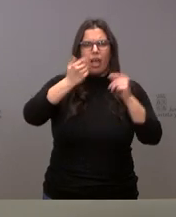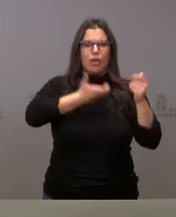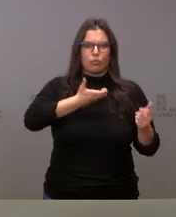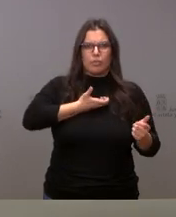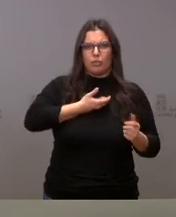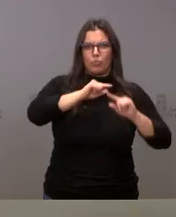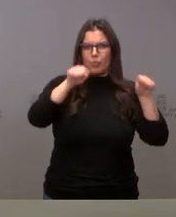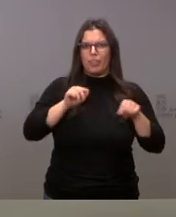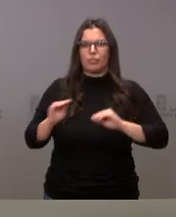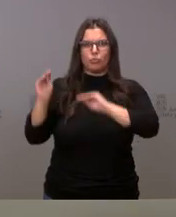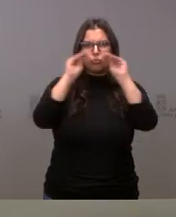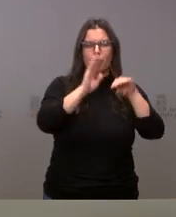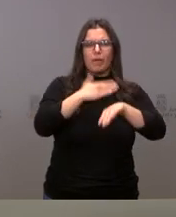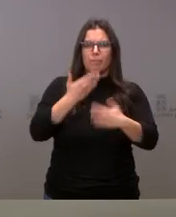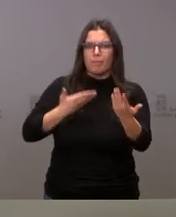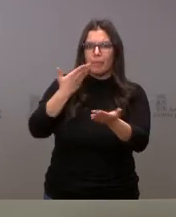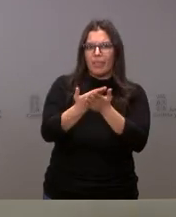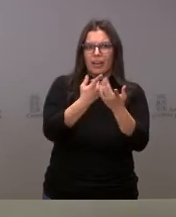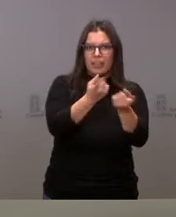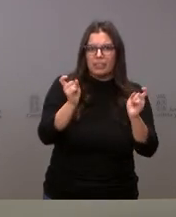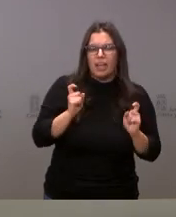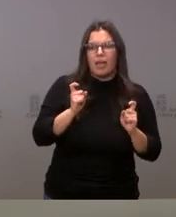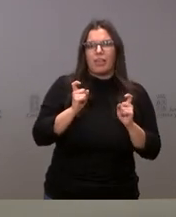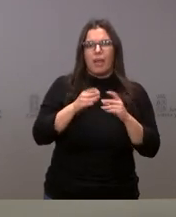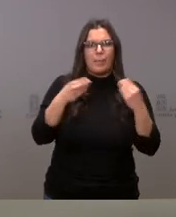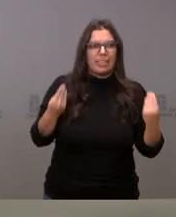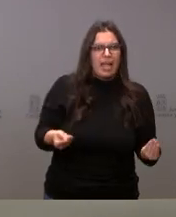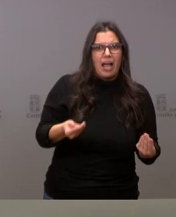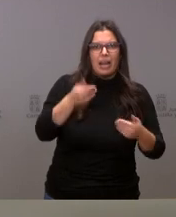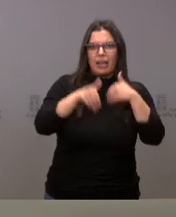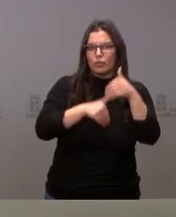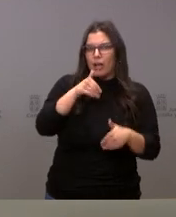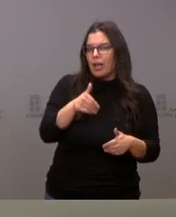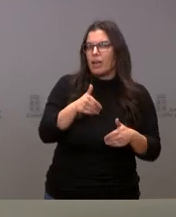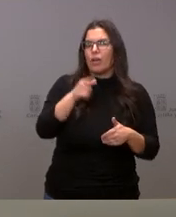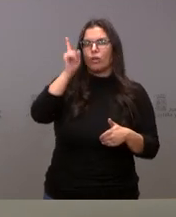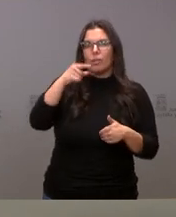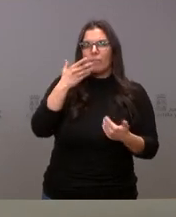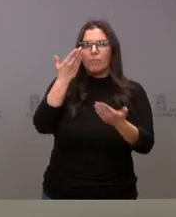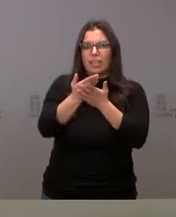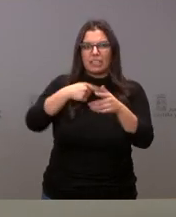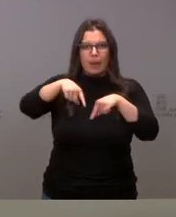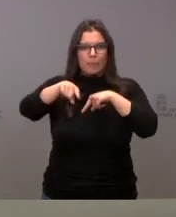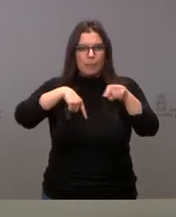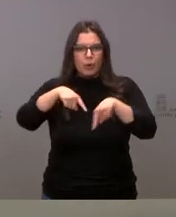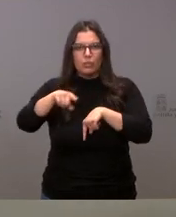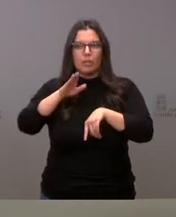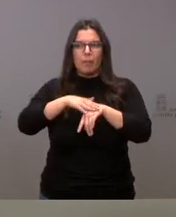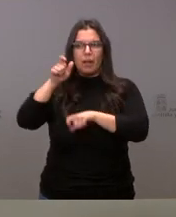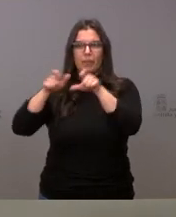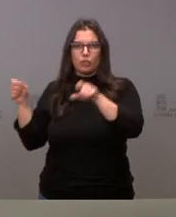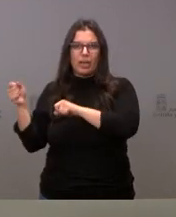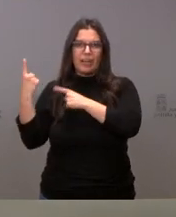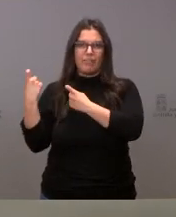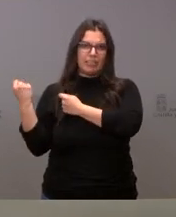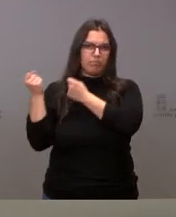relacionado con solicitudes de necesidades al respecto del material electoral o también la solicitud de transporte de electores el día